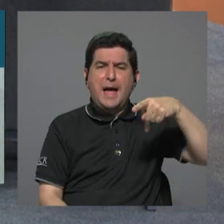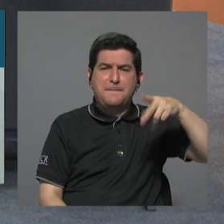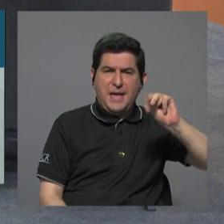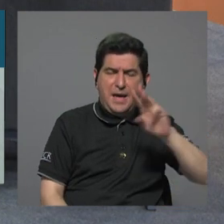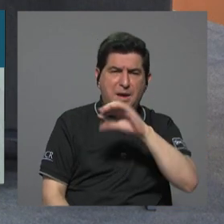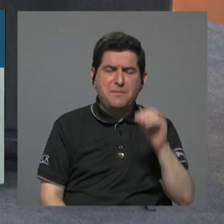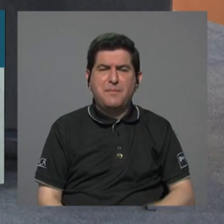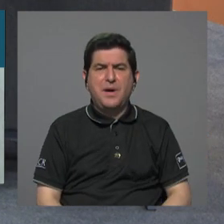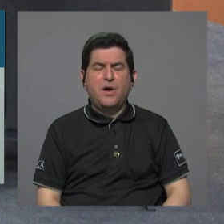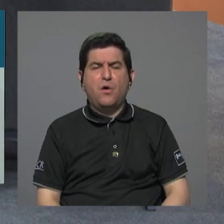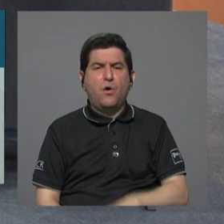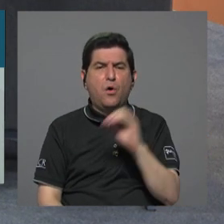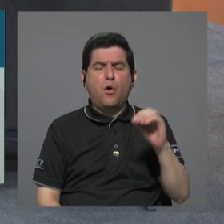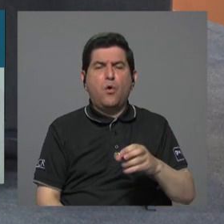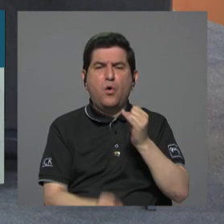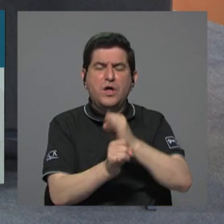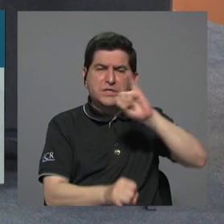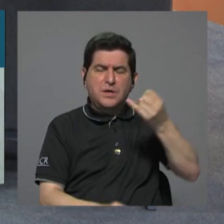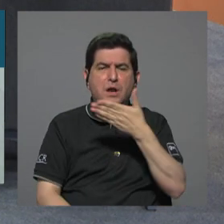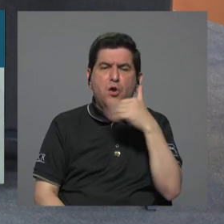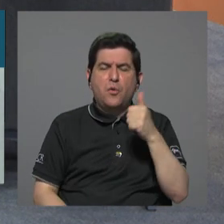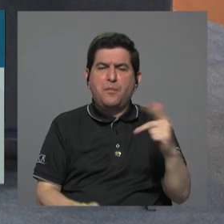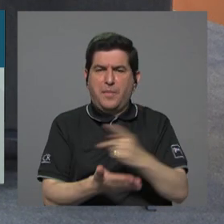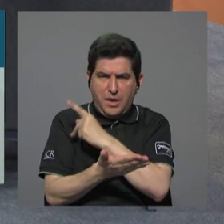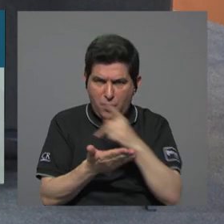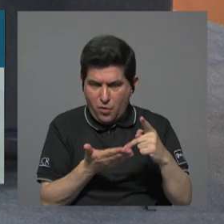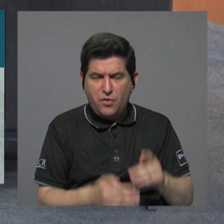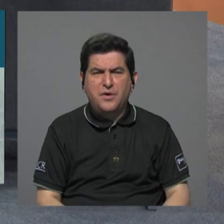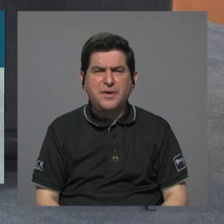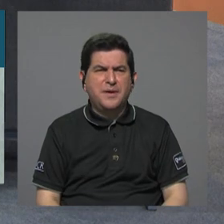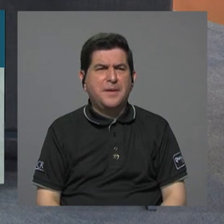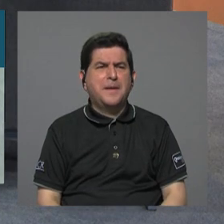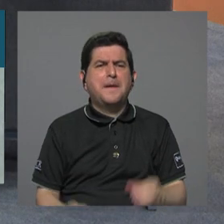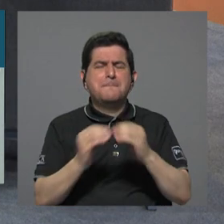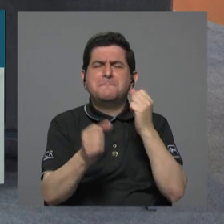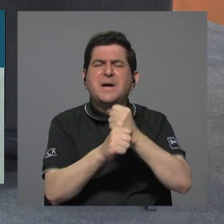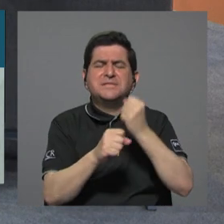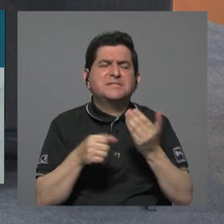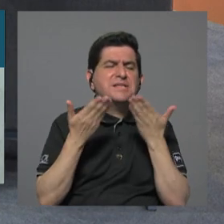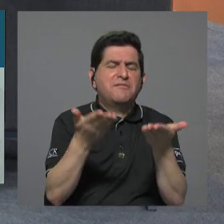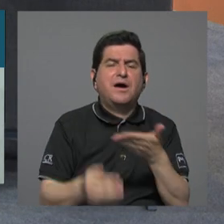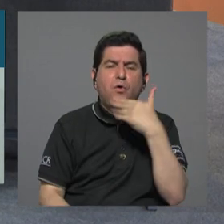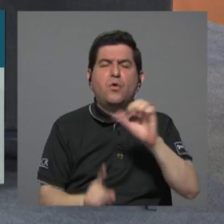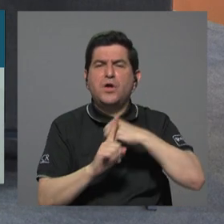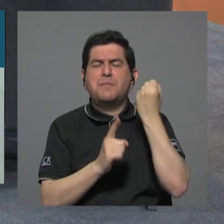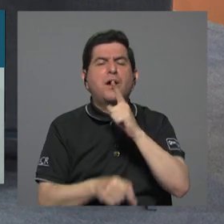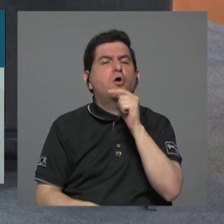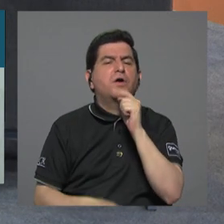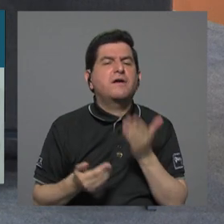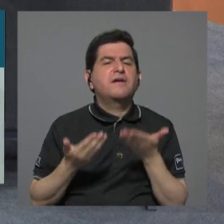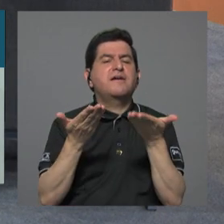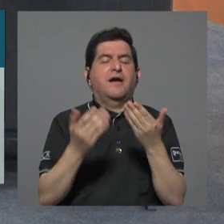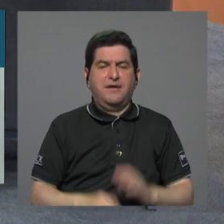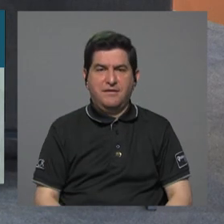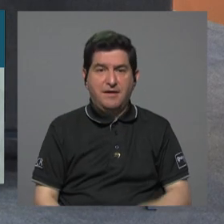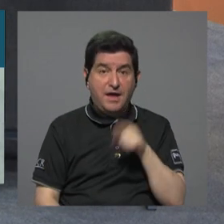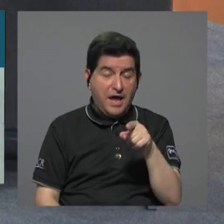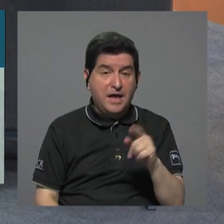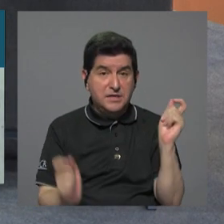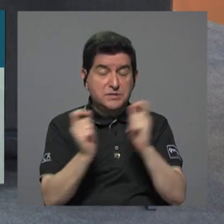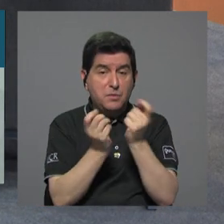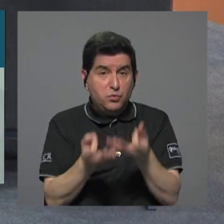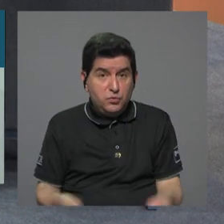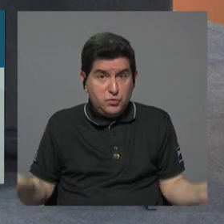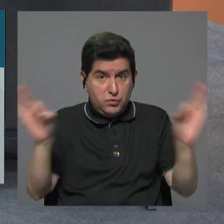o JAPDEVA es lo mejor para la provincia en ese sentido quien ofrece más empleos y con mejores condiciones sería ese un punto